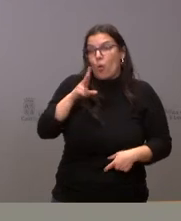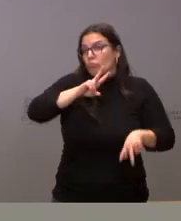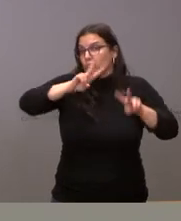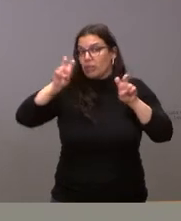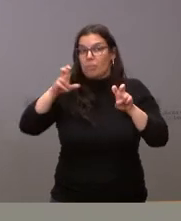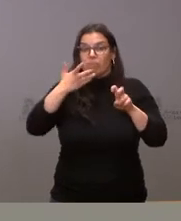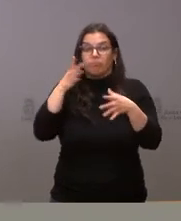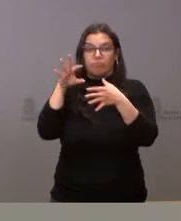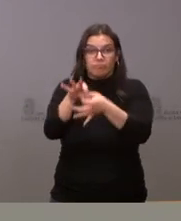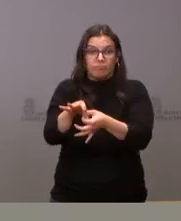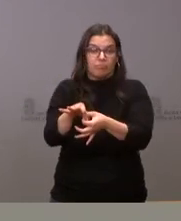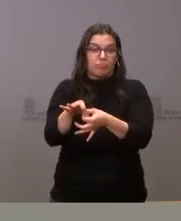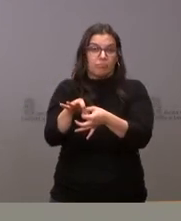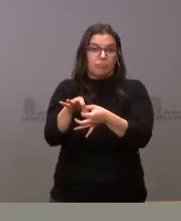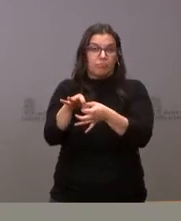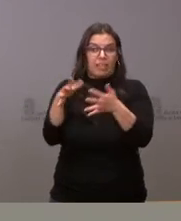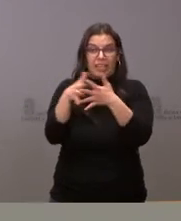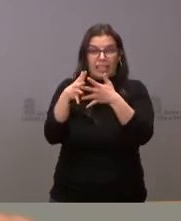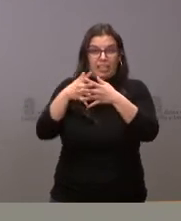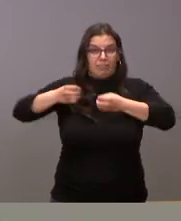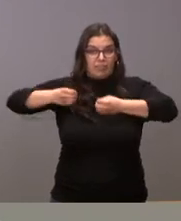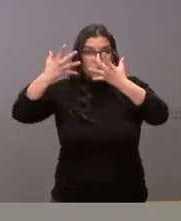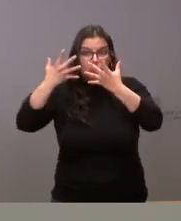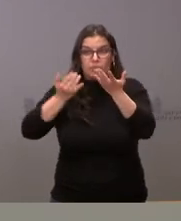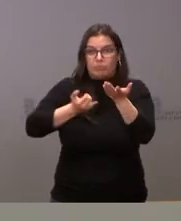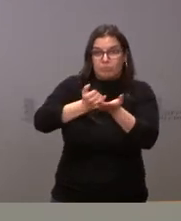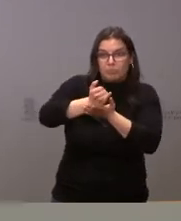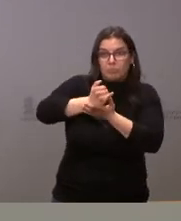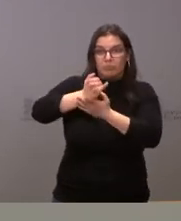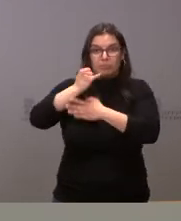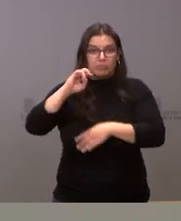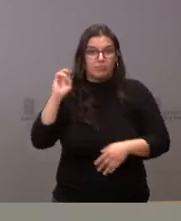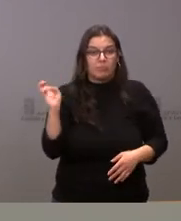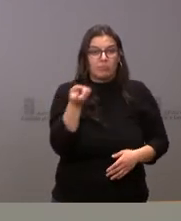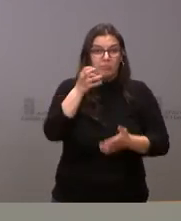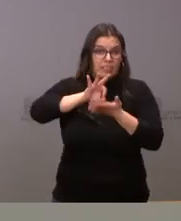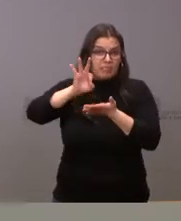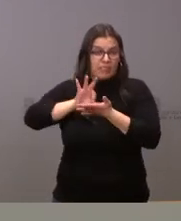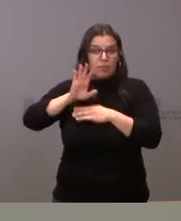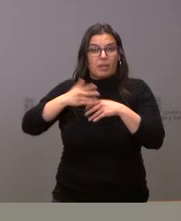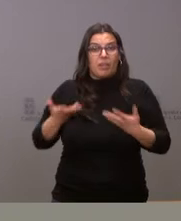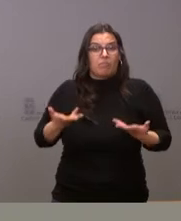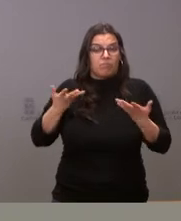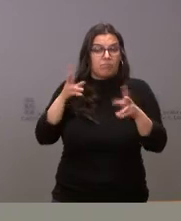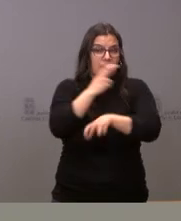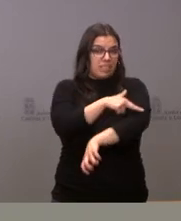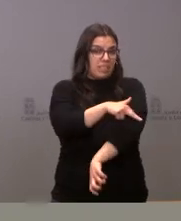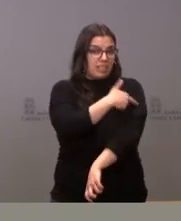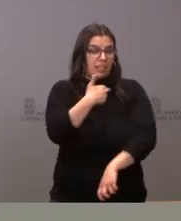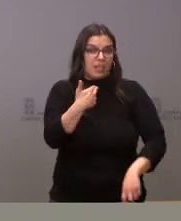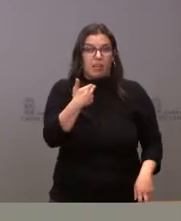relacionadas con infraestructuras agrarias o con servicios a los ciudadanos en materia de sanidad,